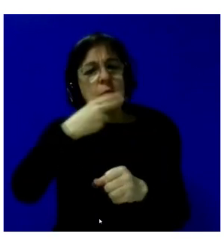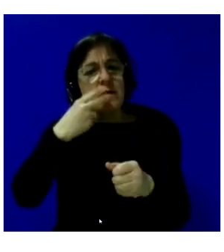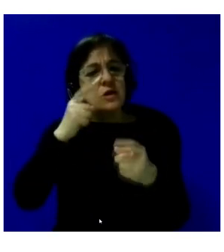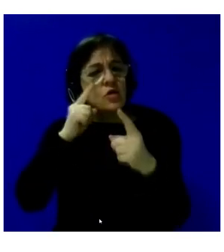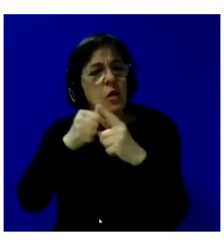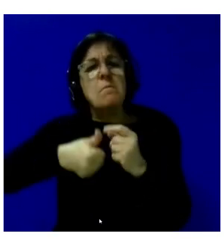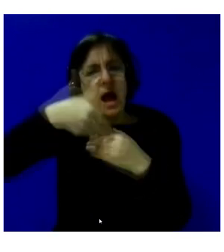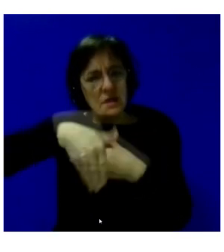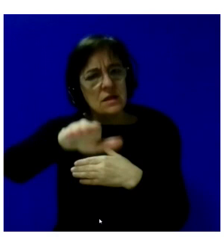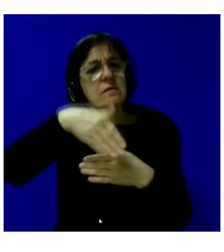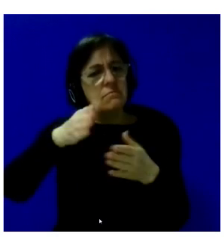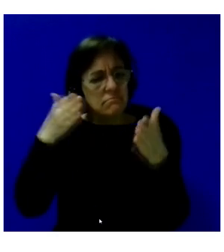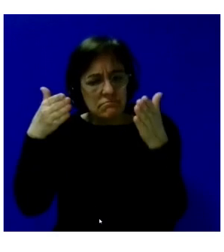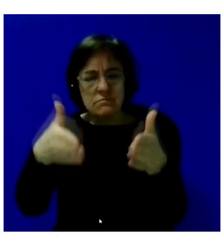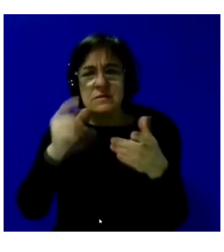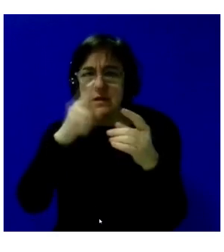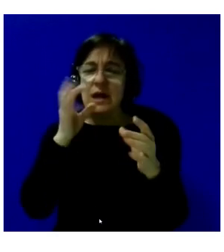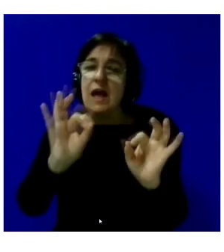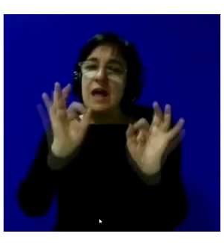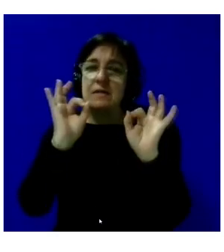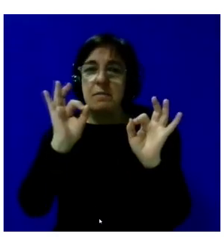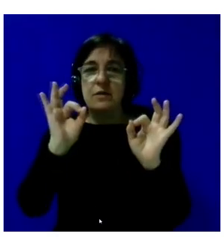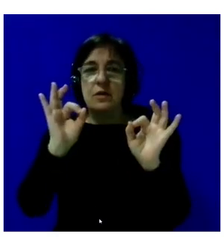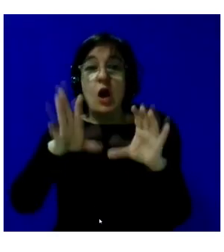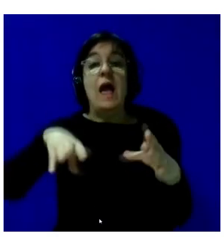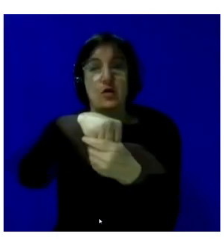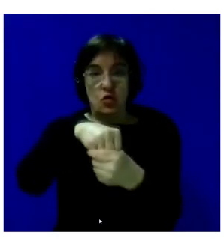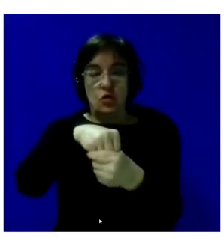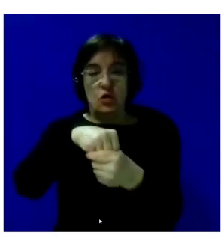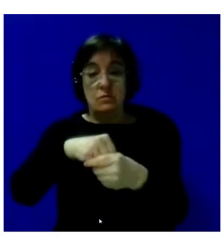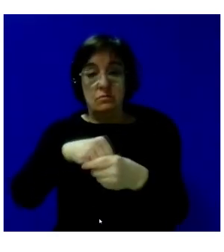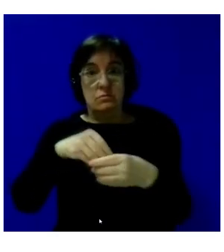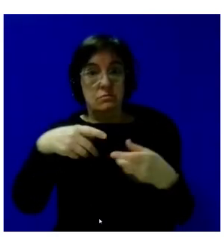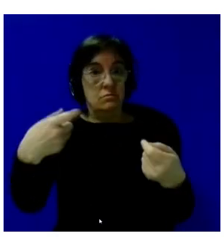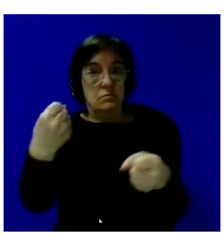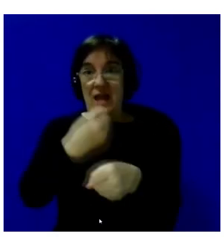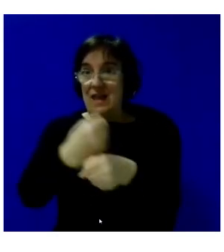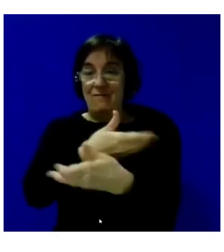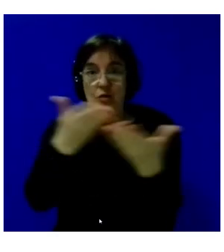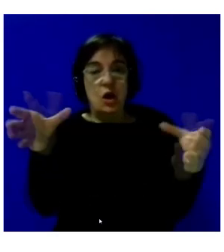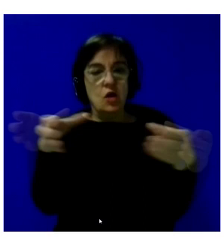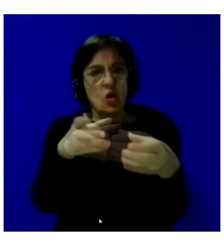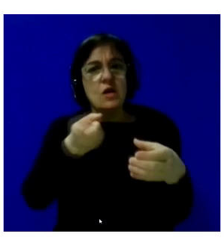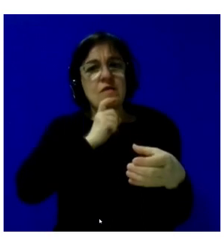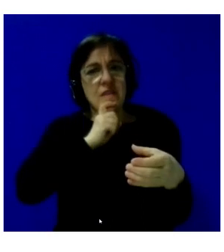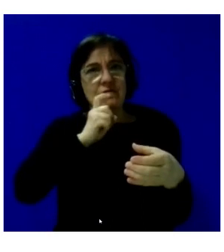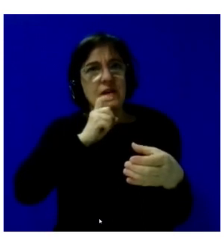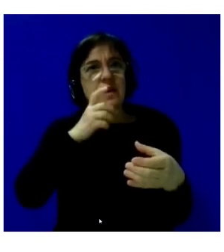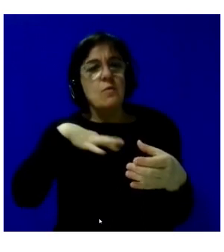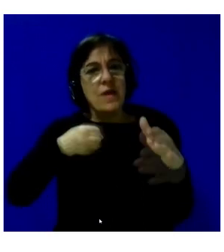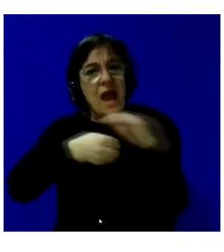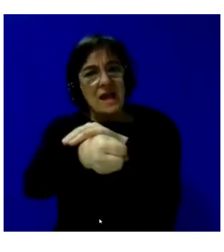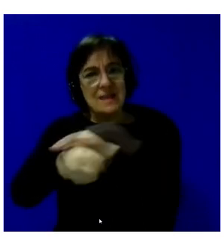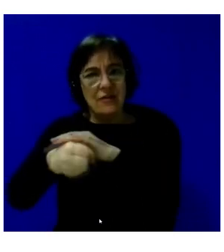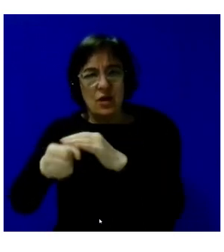consideramos que debemos centrarnos en especial en la inclusión en el mercado laboral de un colectivo de difícil inserción por el